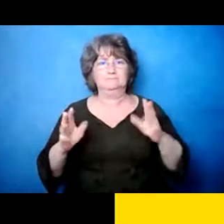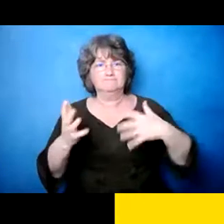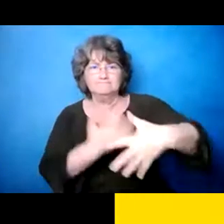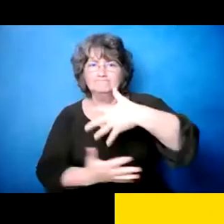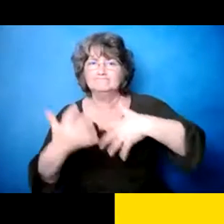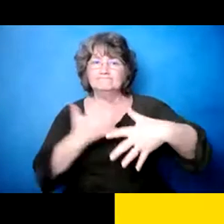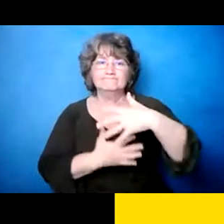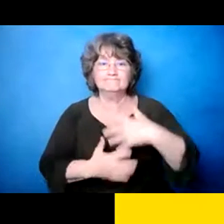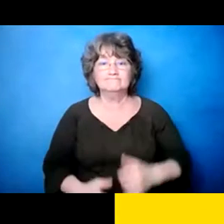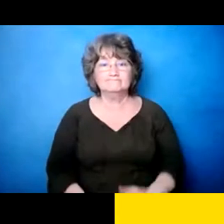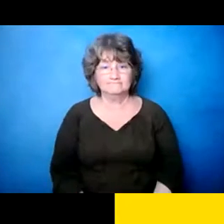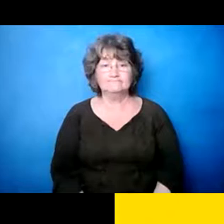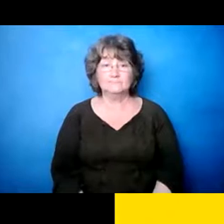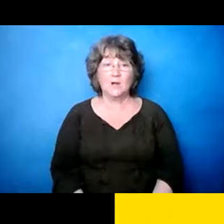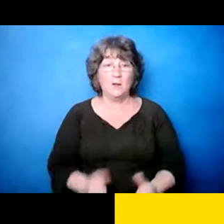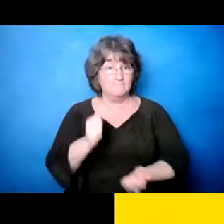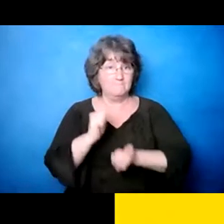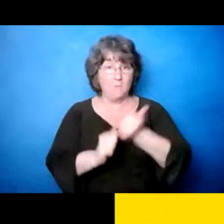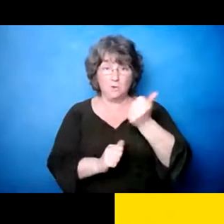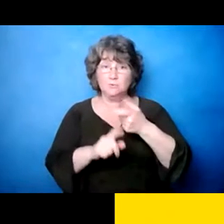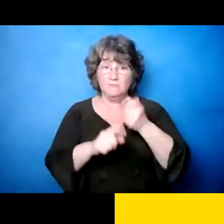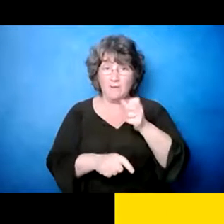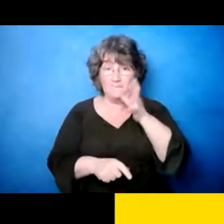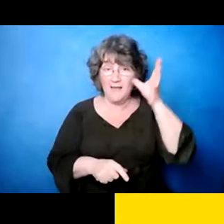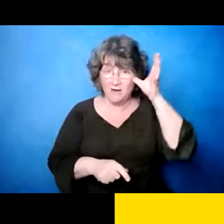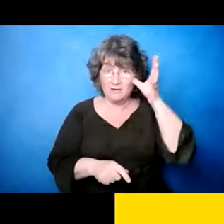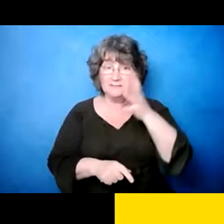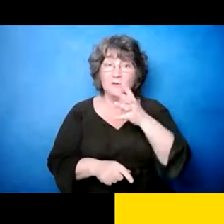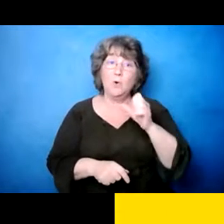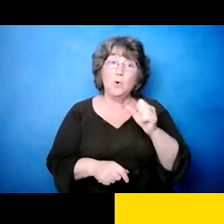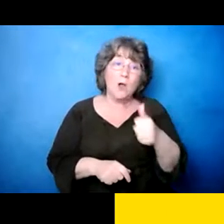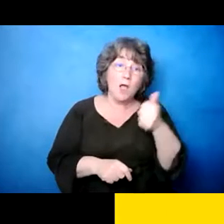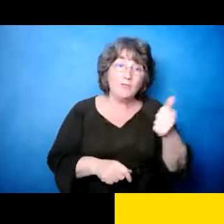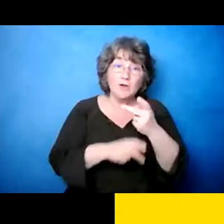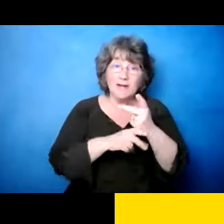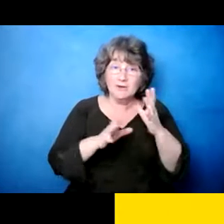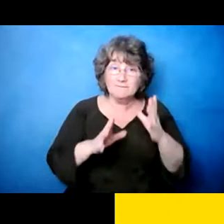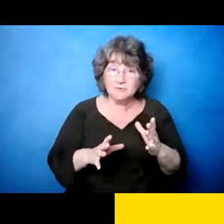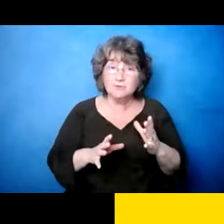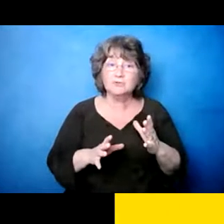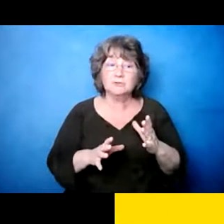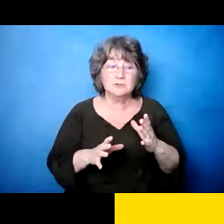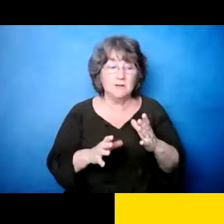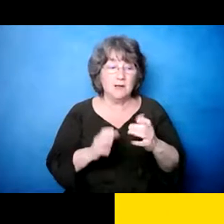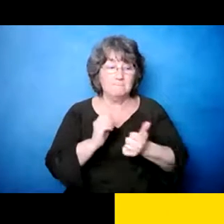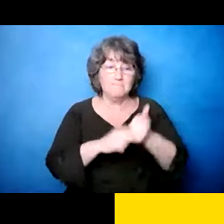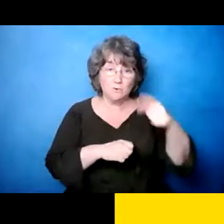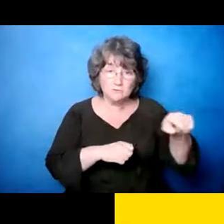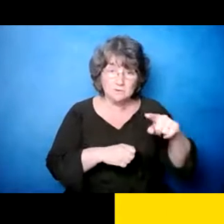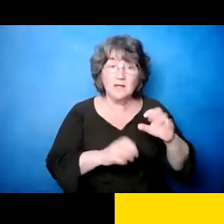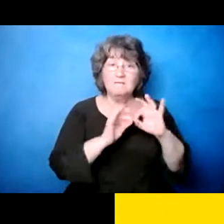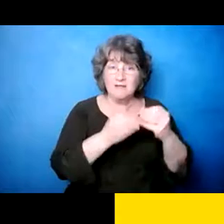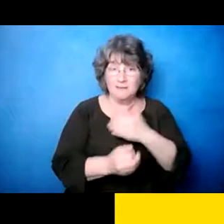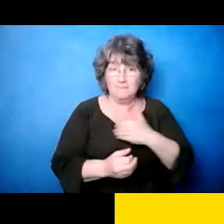Eh, muchas de las 400 respuestas eras de otros, eh, proveedores de, de cuido,